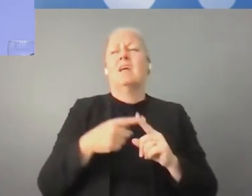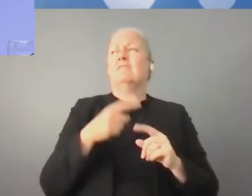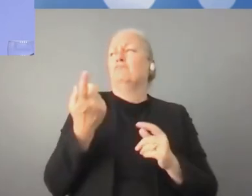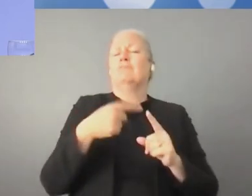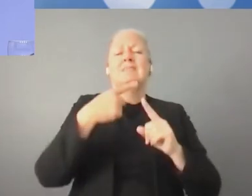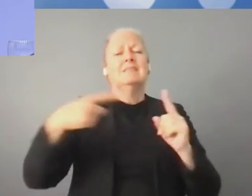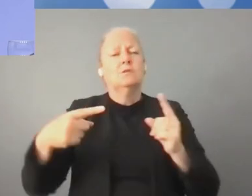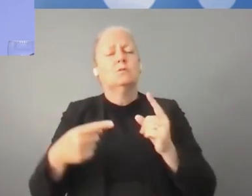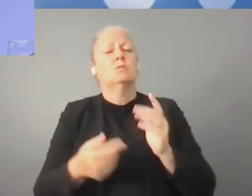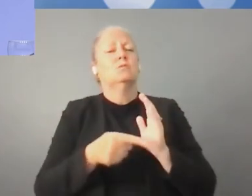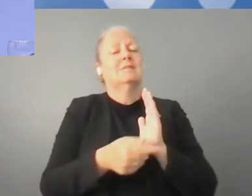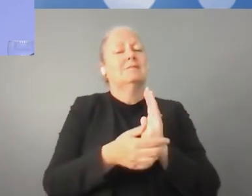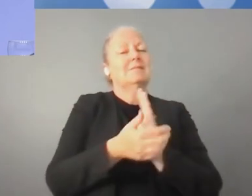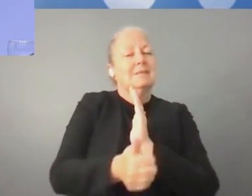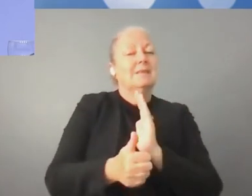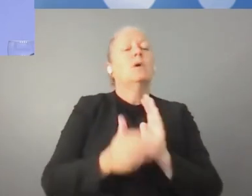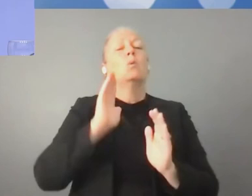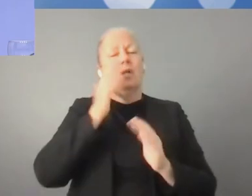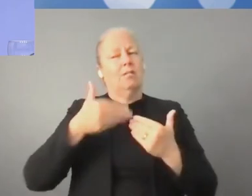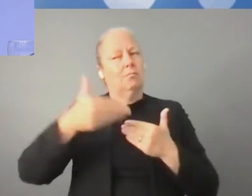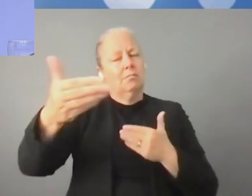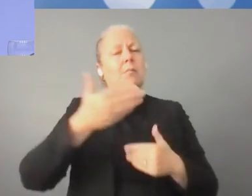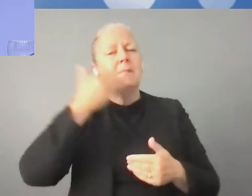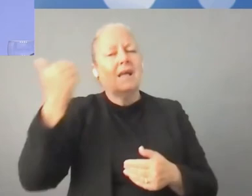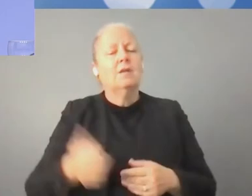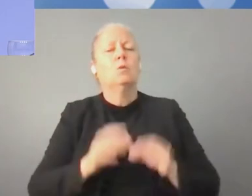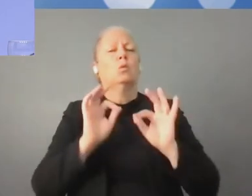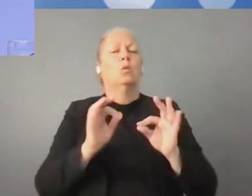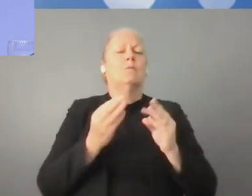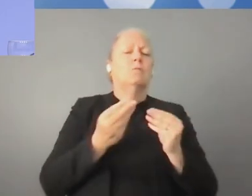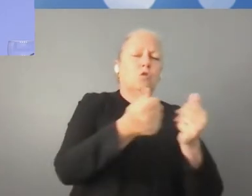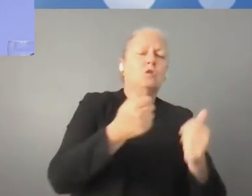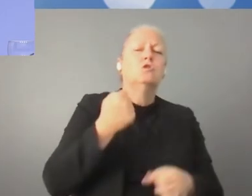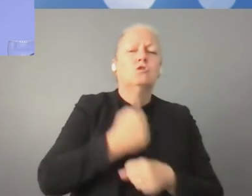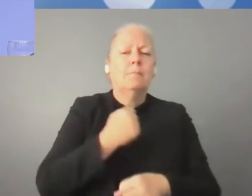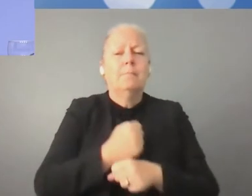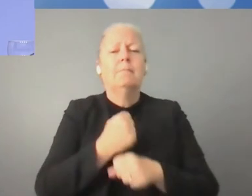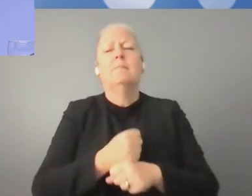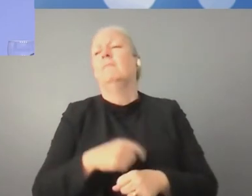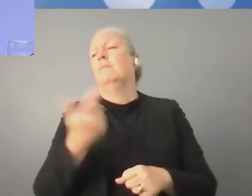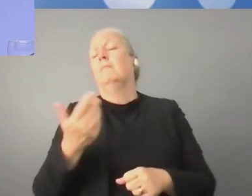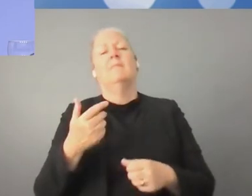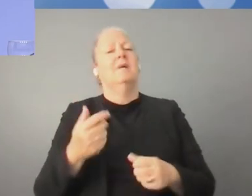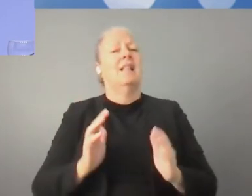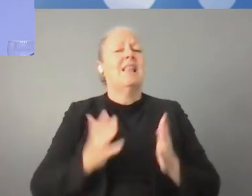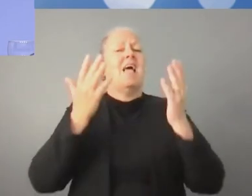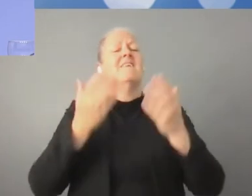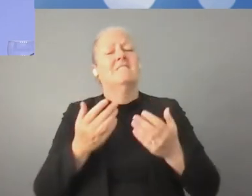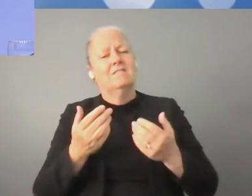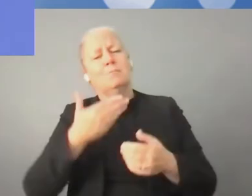Apoyamos financieramente y técnicamente a diferentes